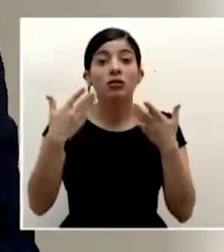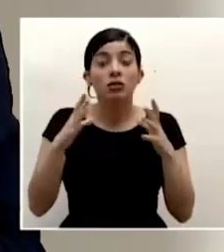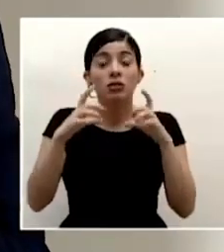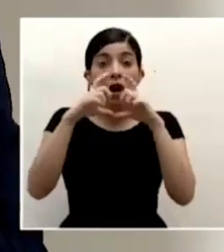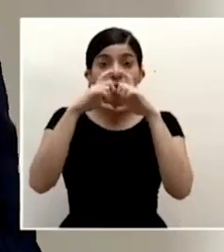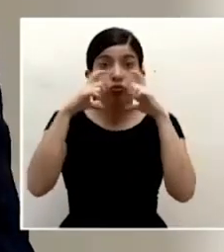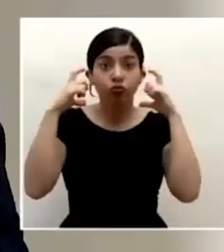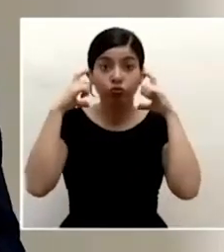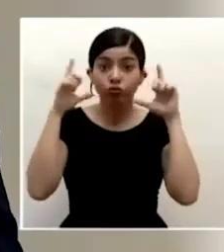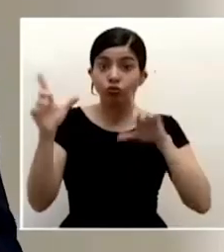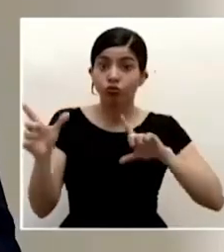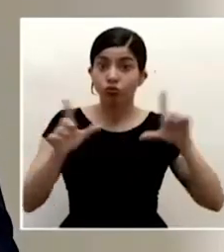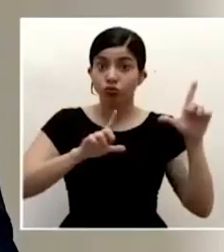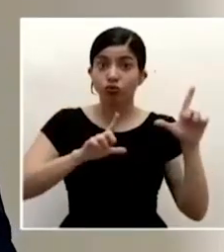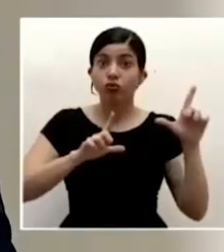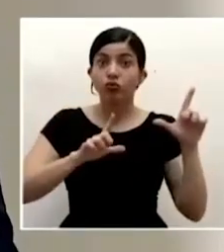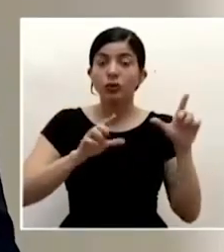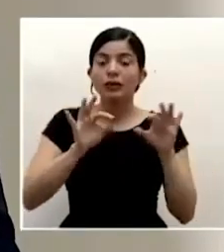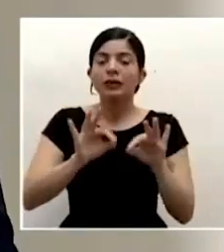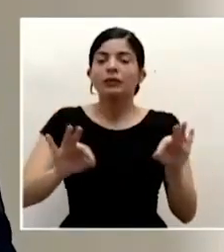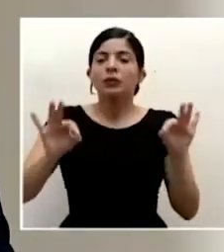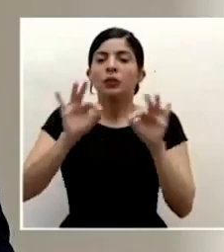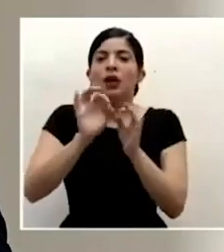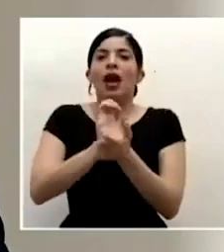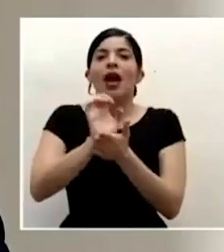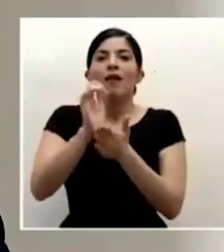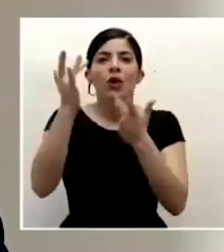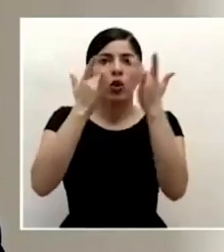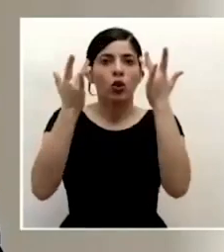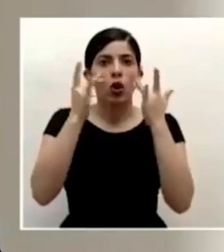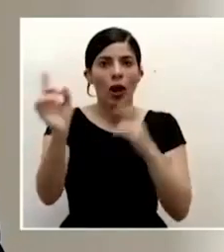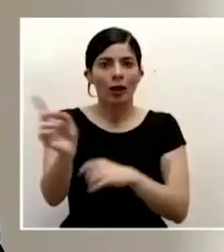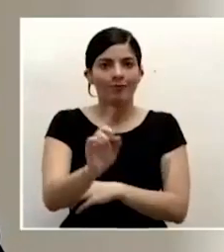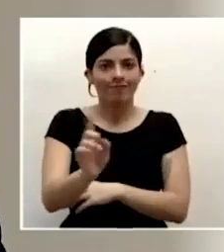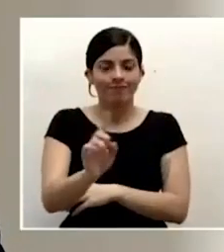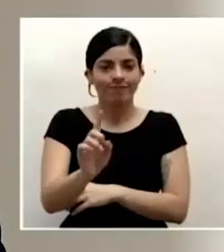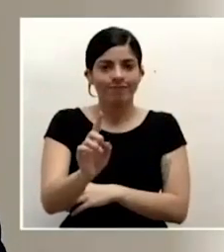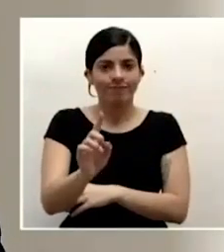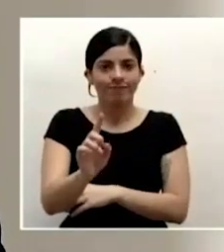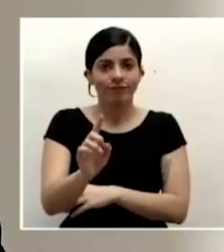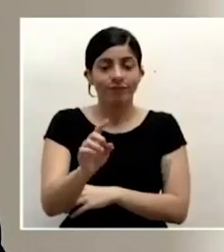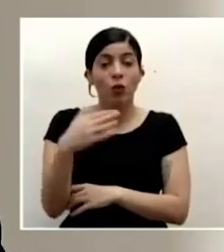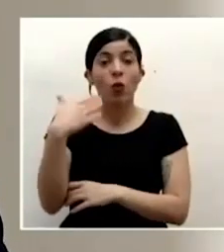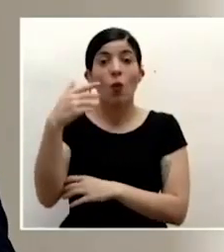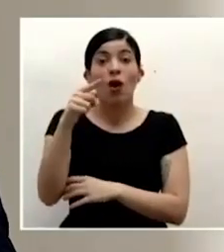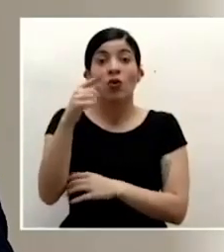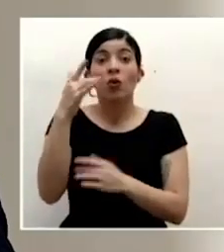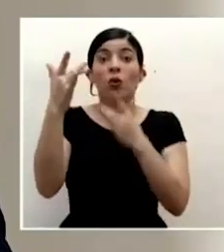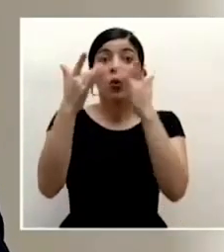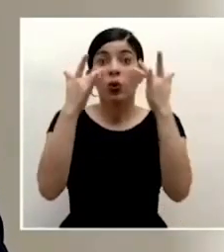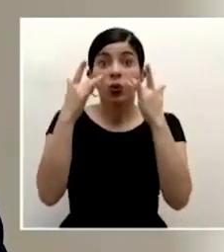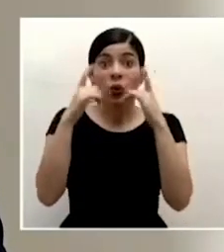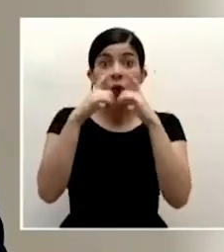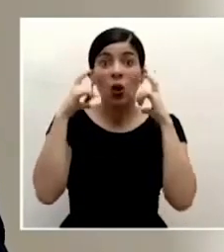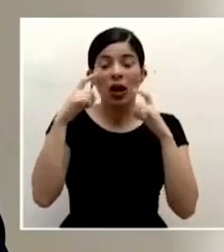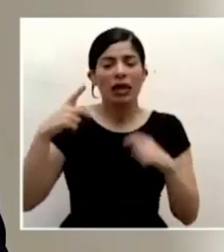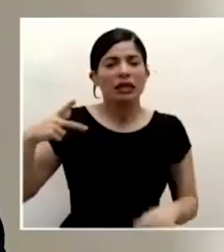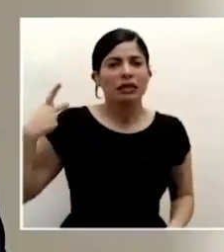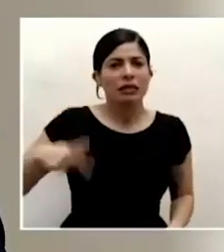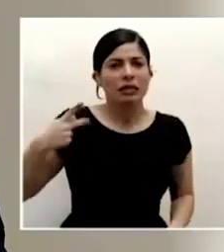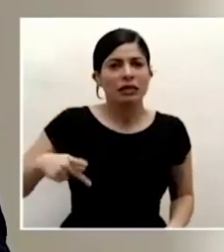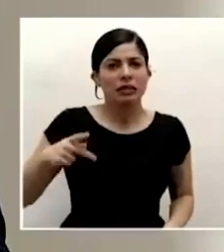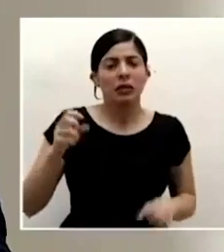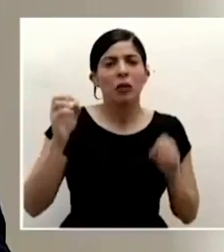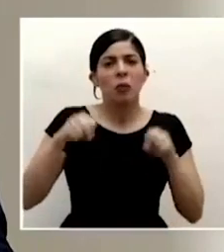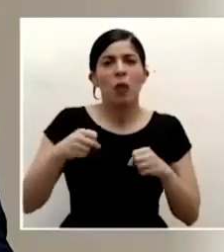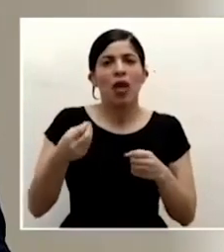es importante evitar estarla manipulando por lo mismo que ya dijimos cada manipulación pues en realidad es un riesgo de contaminarla